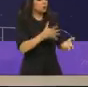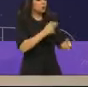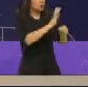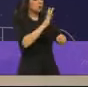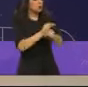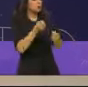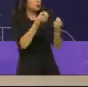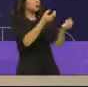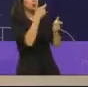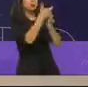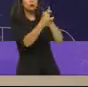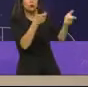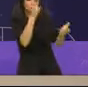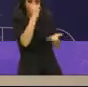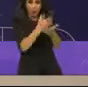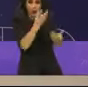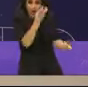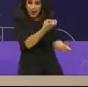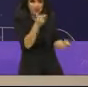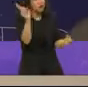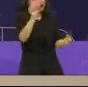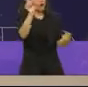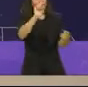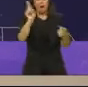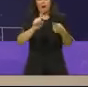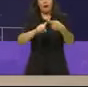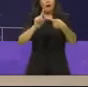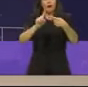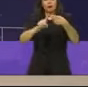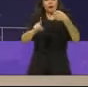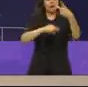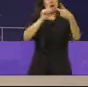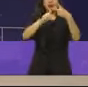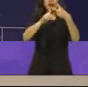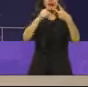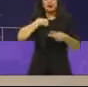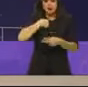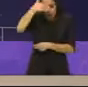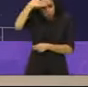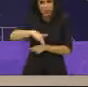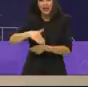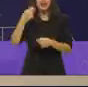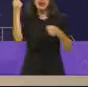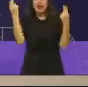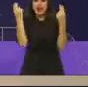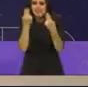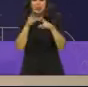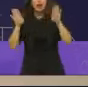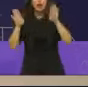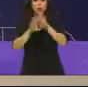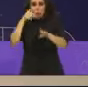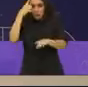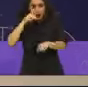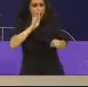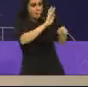quiero repetir, necesitamos y sé lo que se tiene que hacer para tener un verdadero estado de bienestar, un sistema